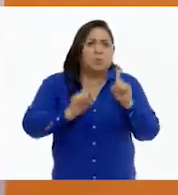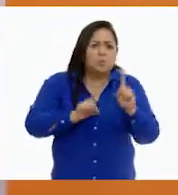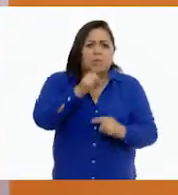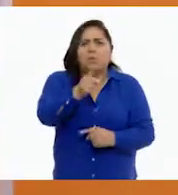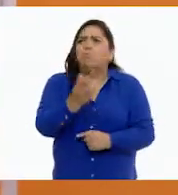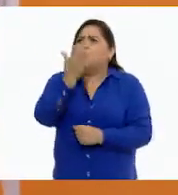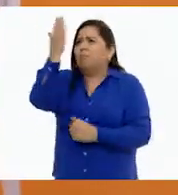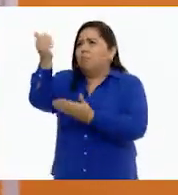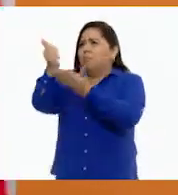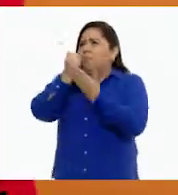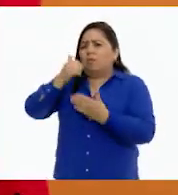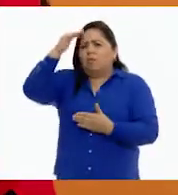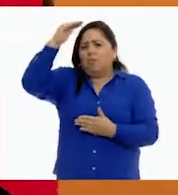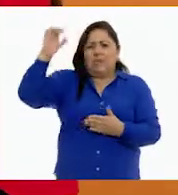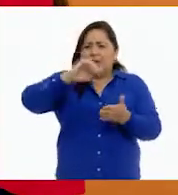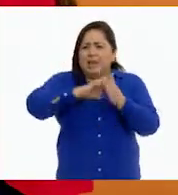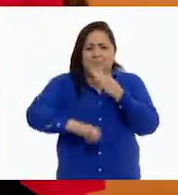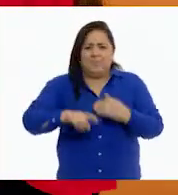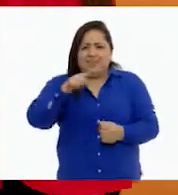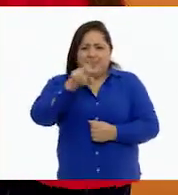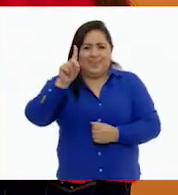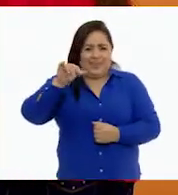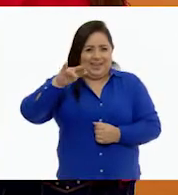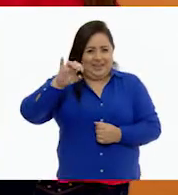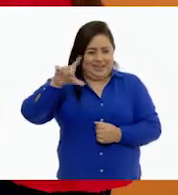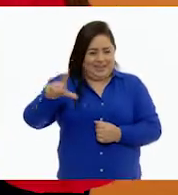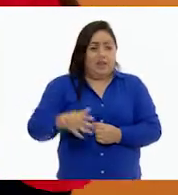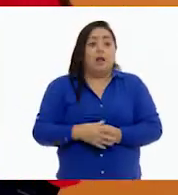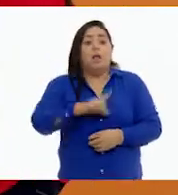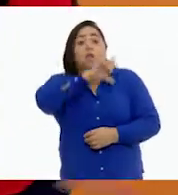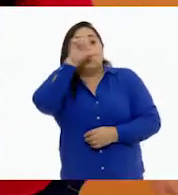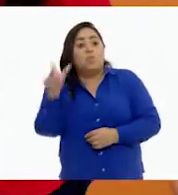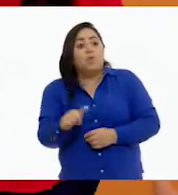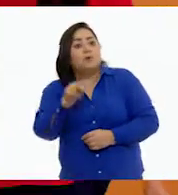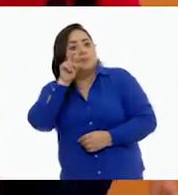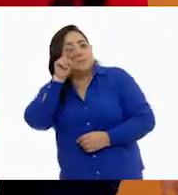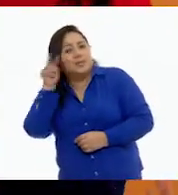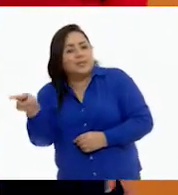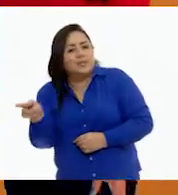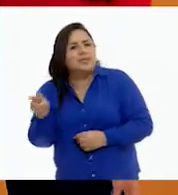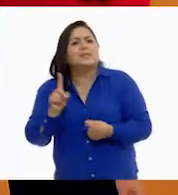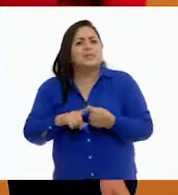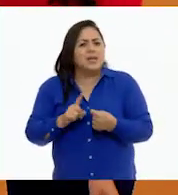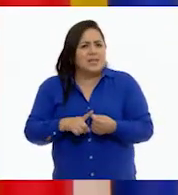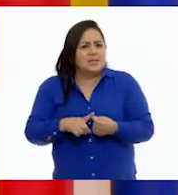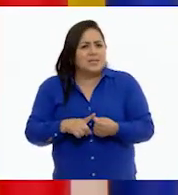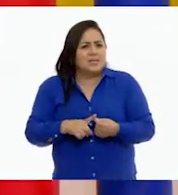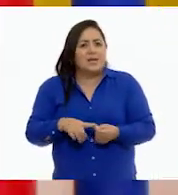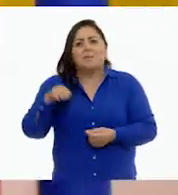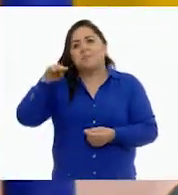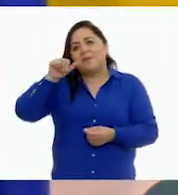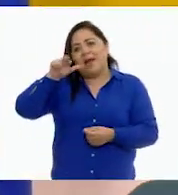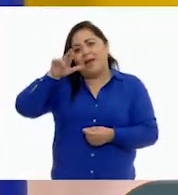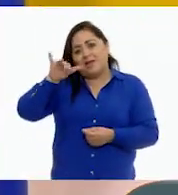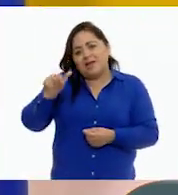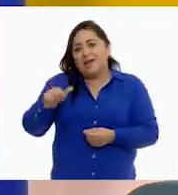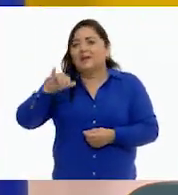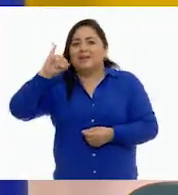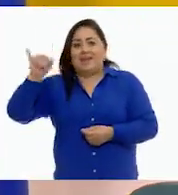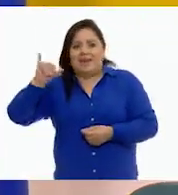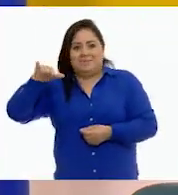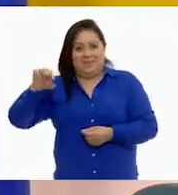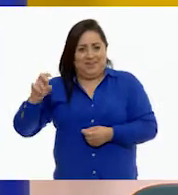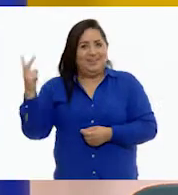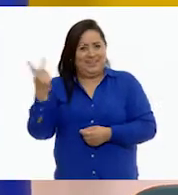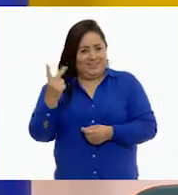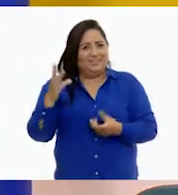la ayuda de un adulto, como en el caso de Daniel. Después vimos los casos de... María y Jaime.